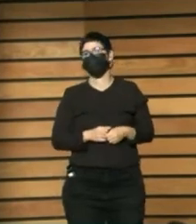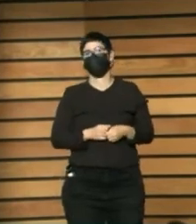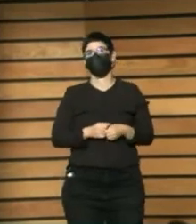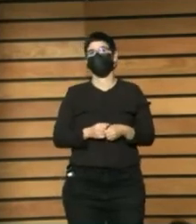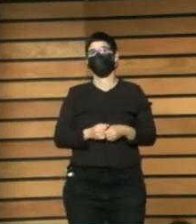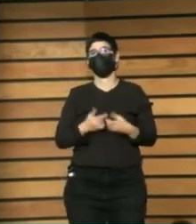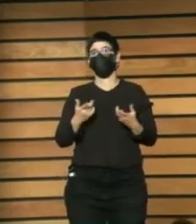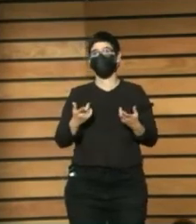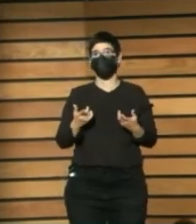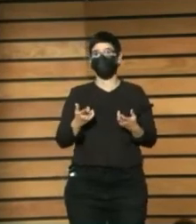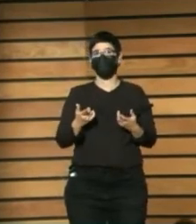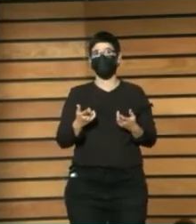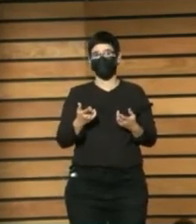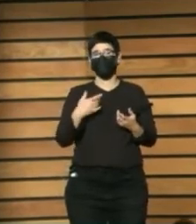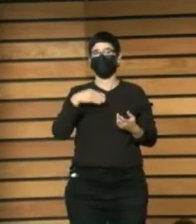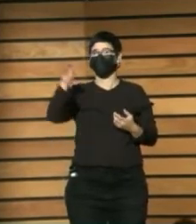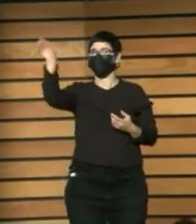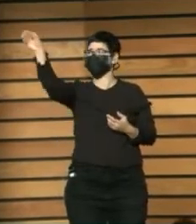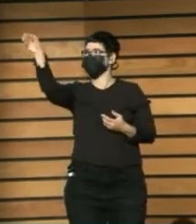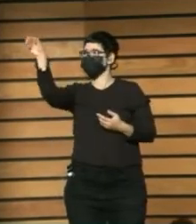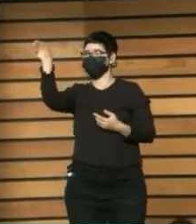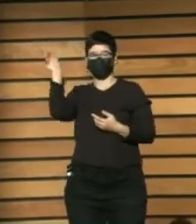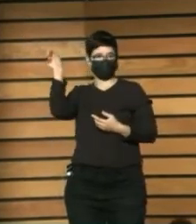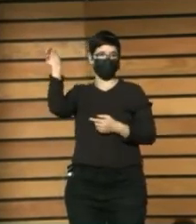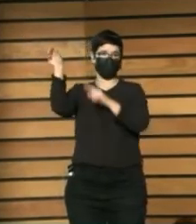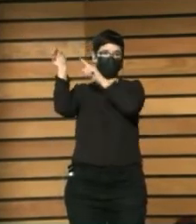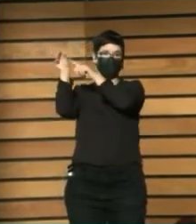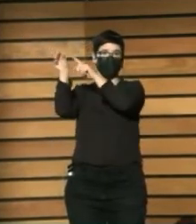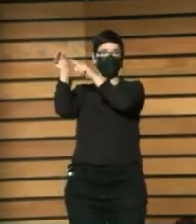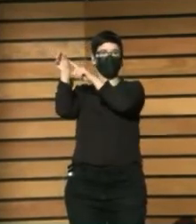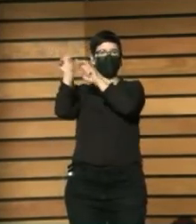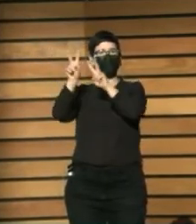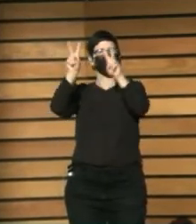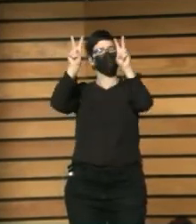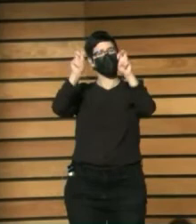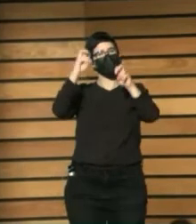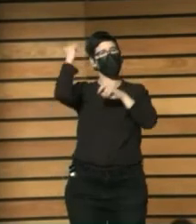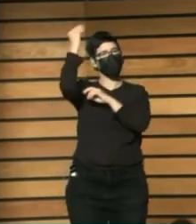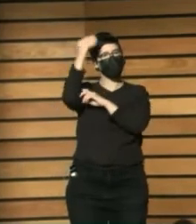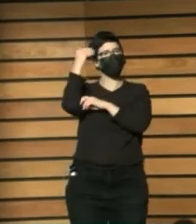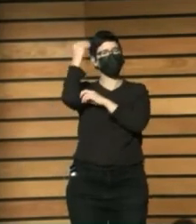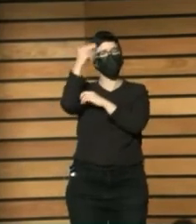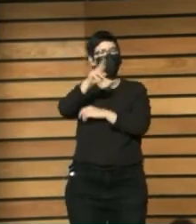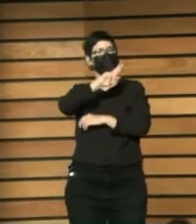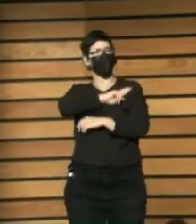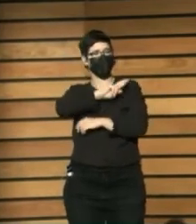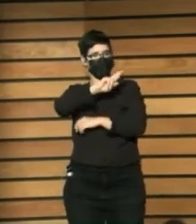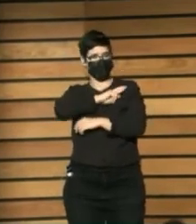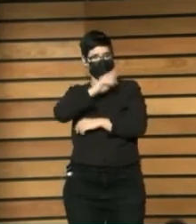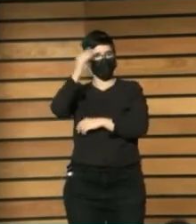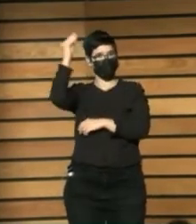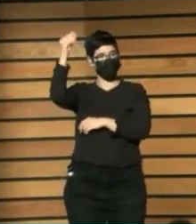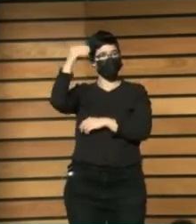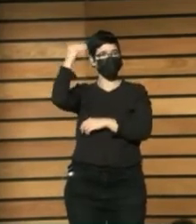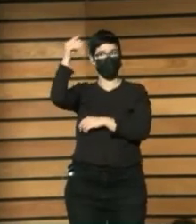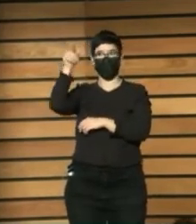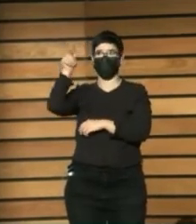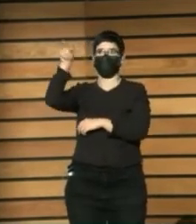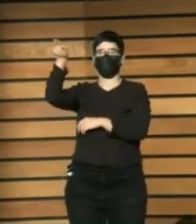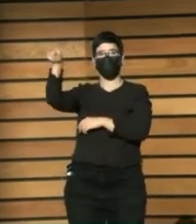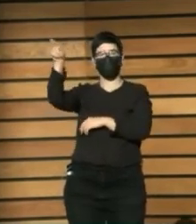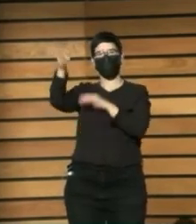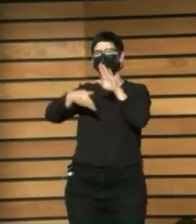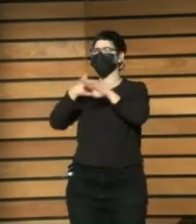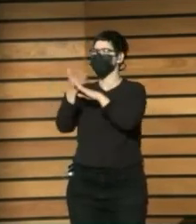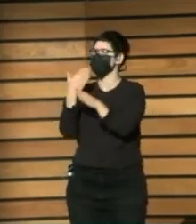Y Trajo consigo Y cogió de allí Un libro Sobre el islam Y cuando fuimos A hablar con ella Y le preguntamos Nos